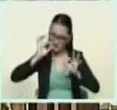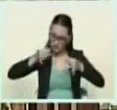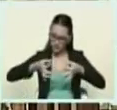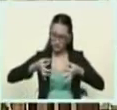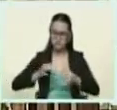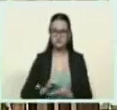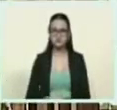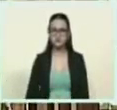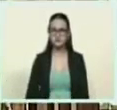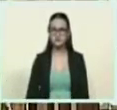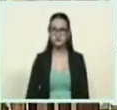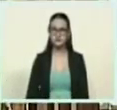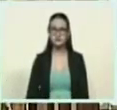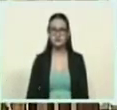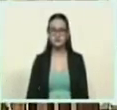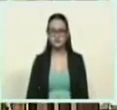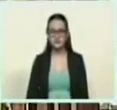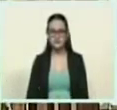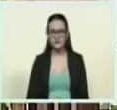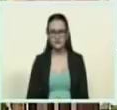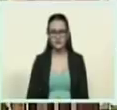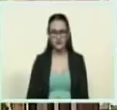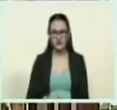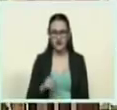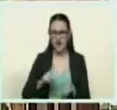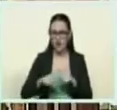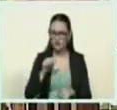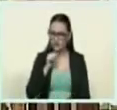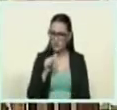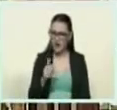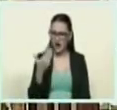crítica en primer lugar al capitalismo, a lo mal hecho,